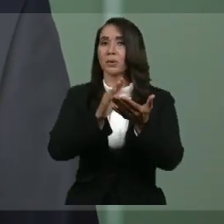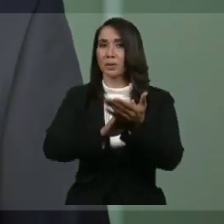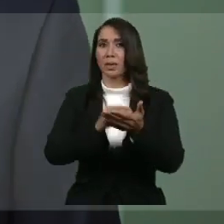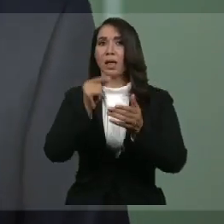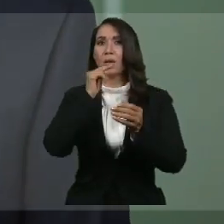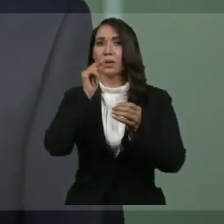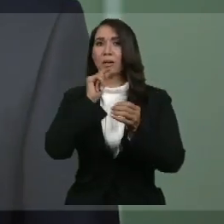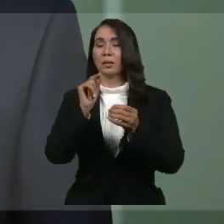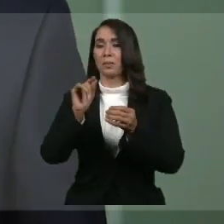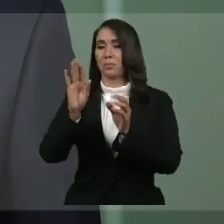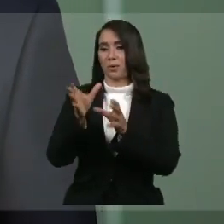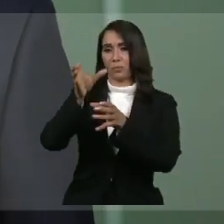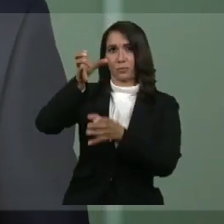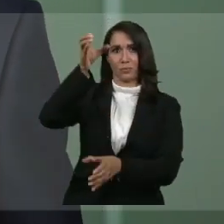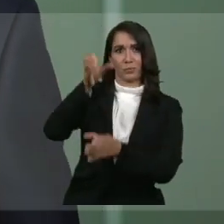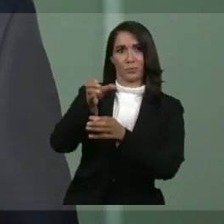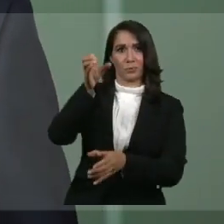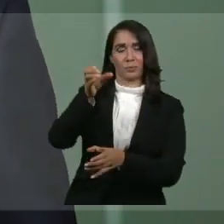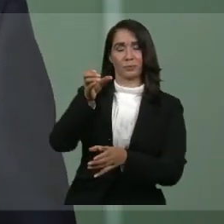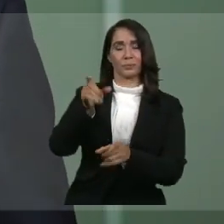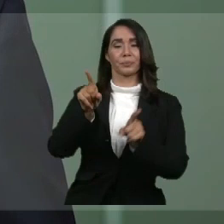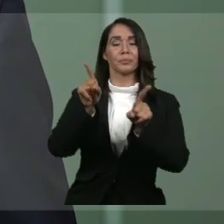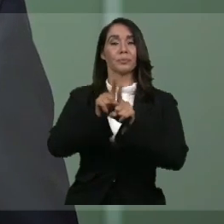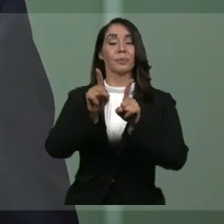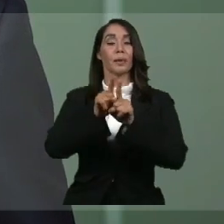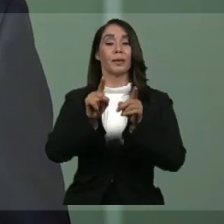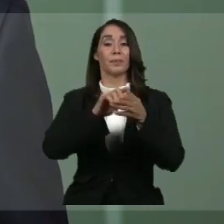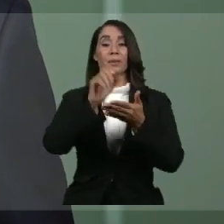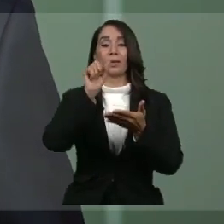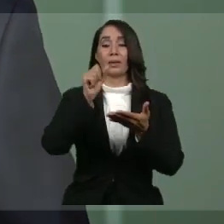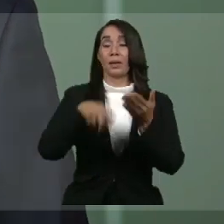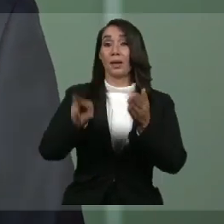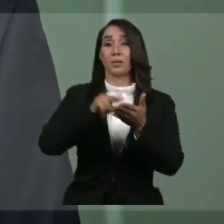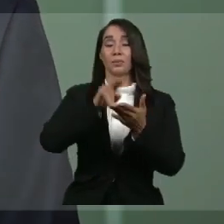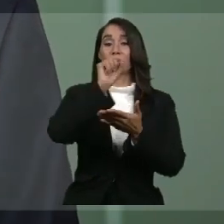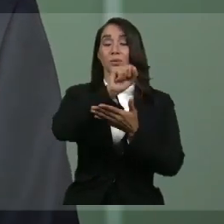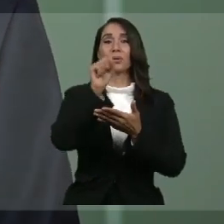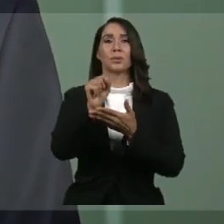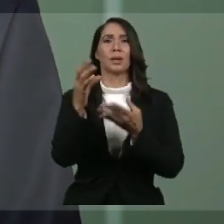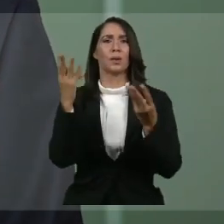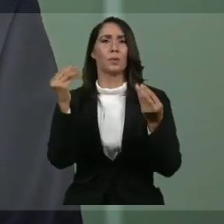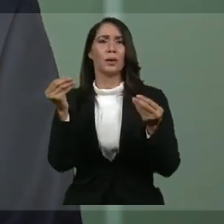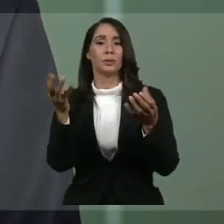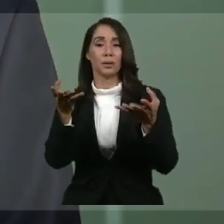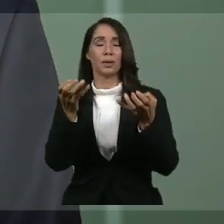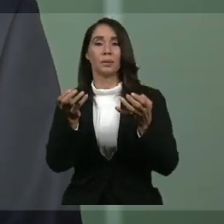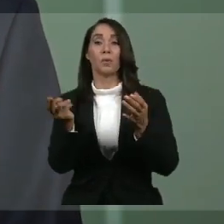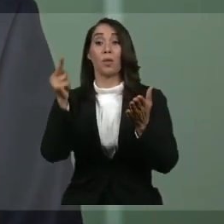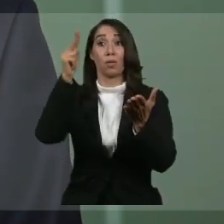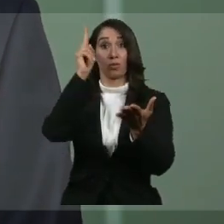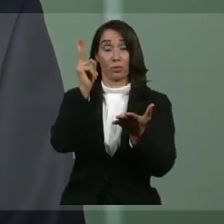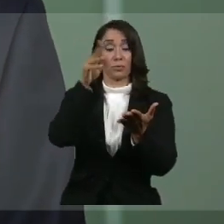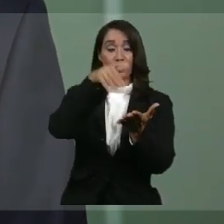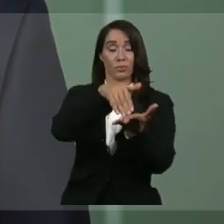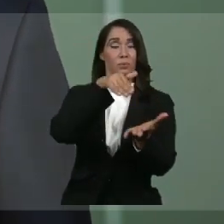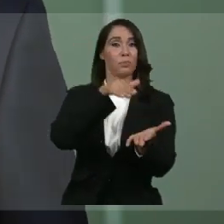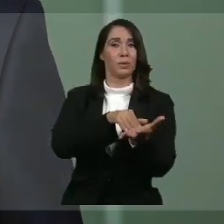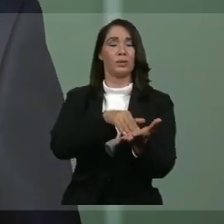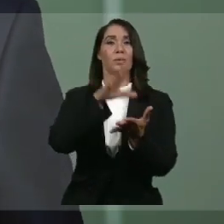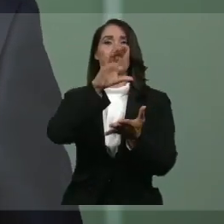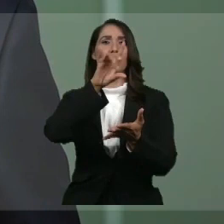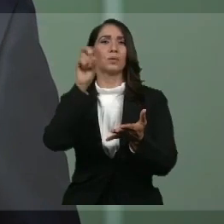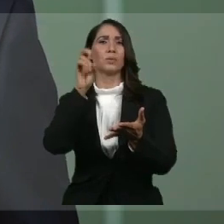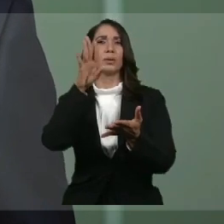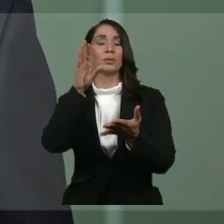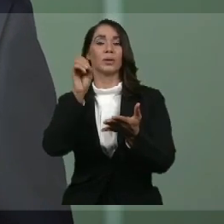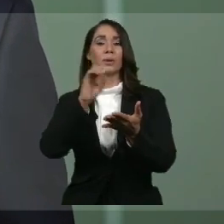y la meta de la Comisión de Asuntos Sociales es distribuir 2 millones y en mil raciones por semana en todo el